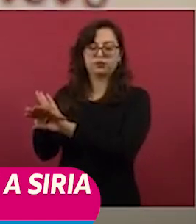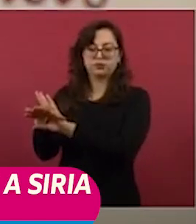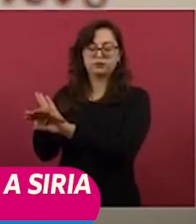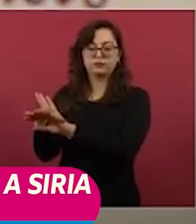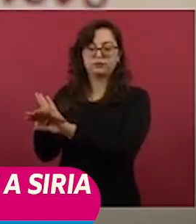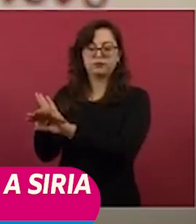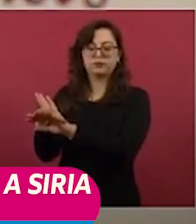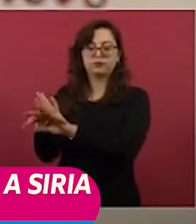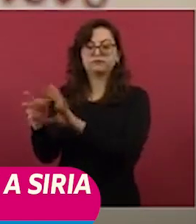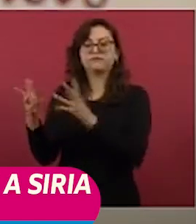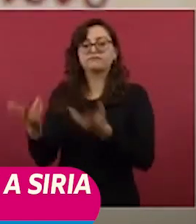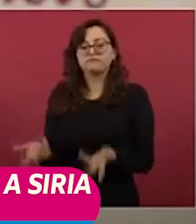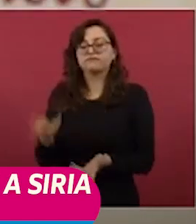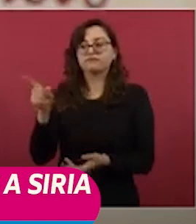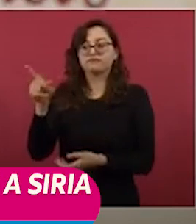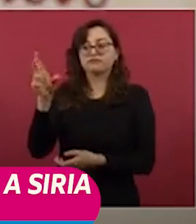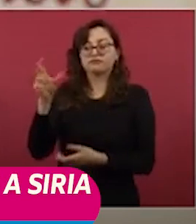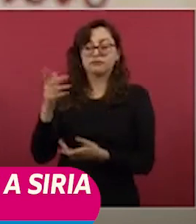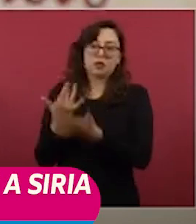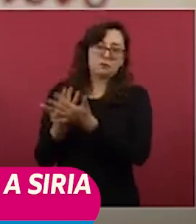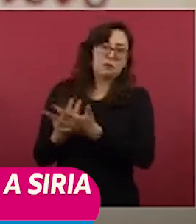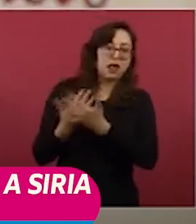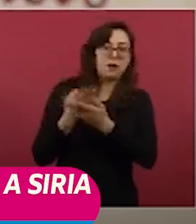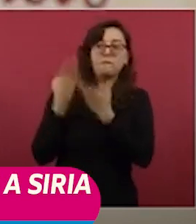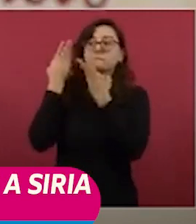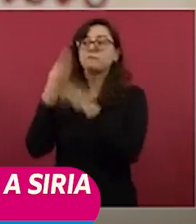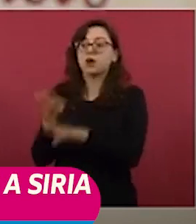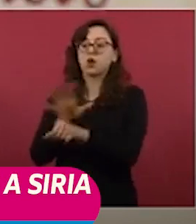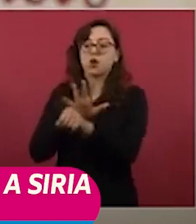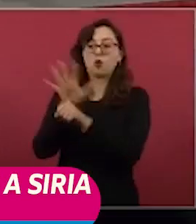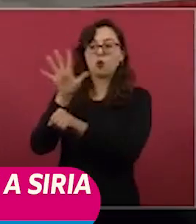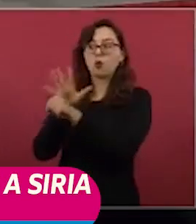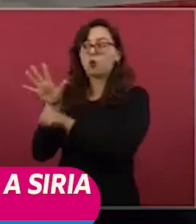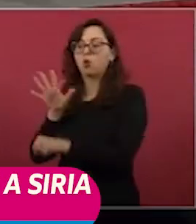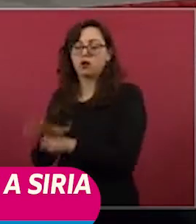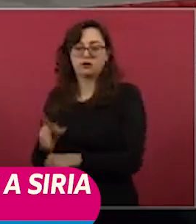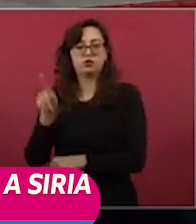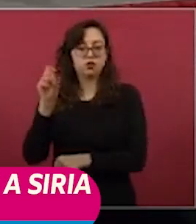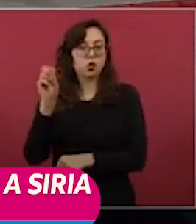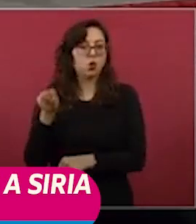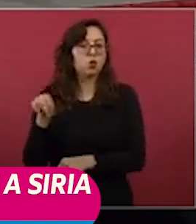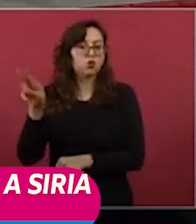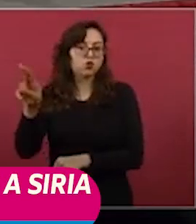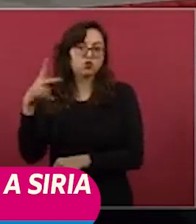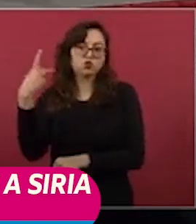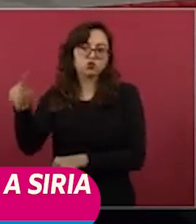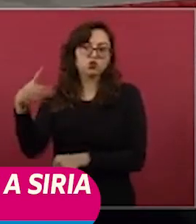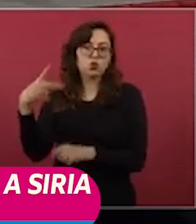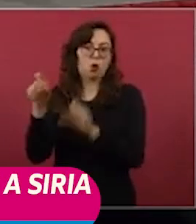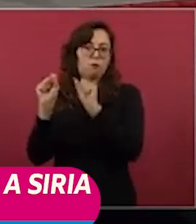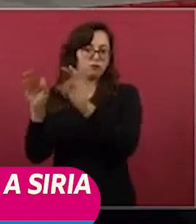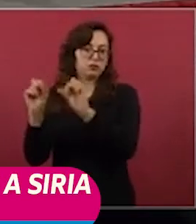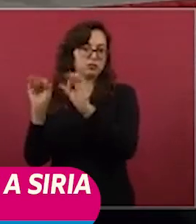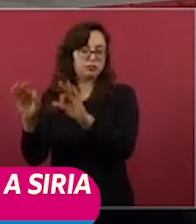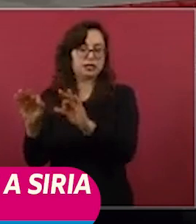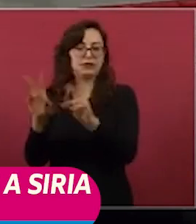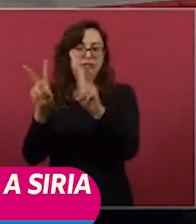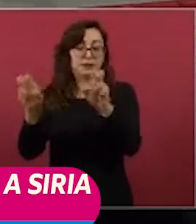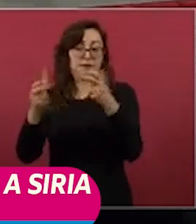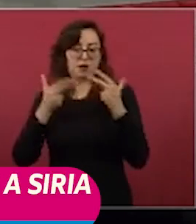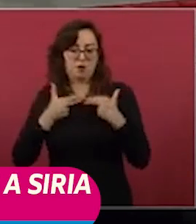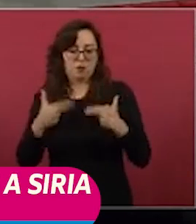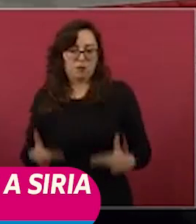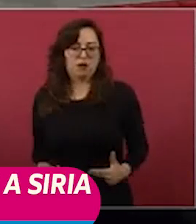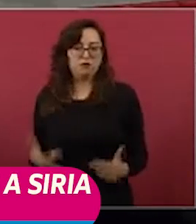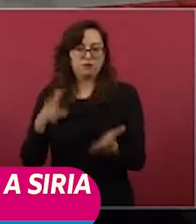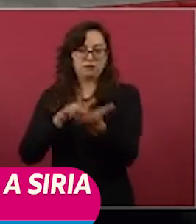de una oficina de Naciones Unidas a cargo de asuntos humanitarios. Desde luego ellos están ya desde hace varios días